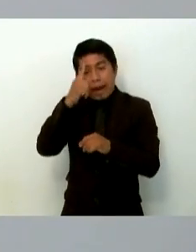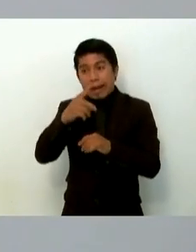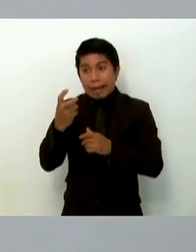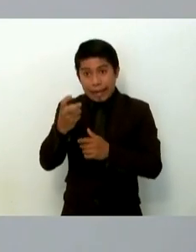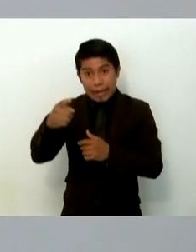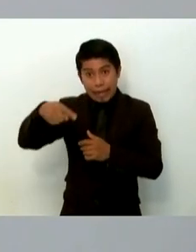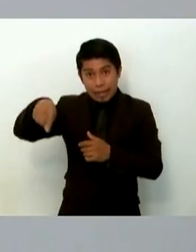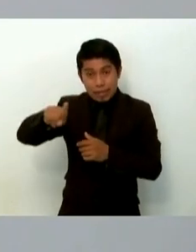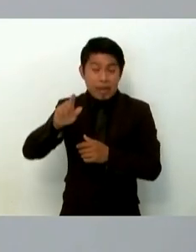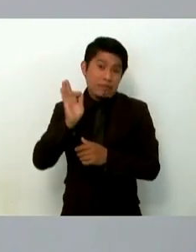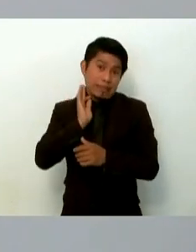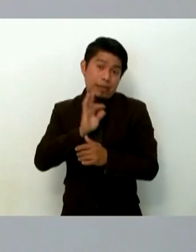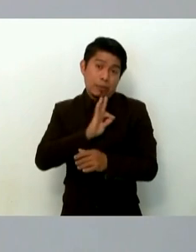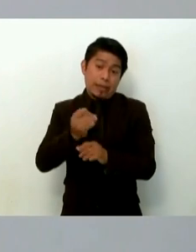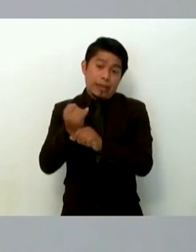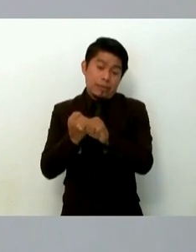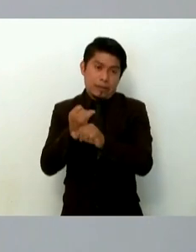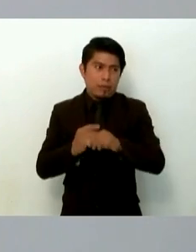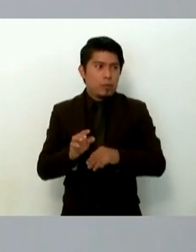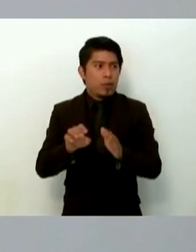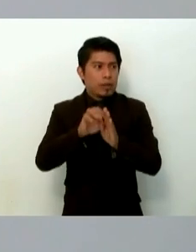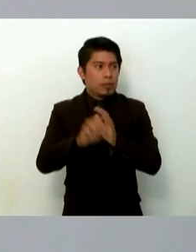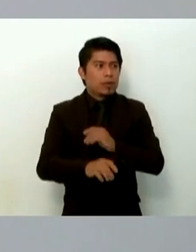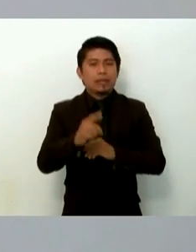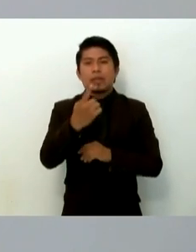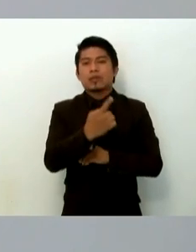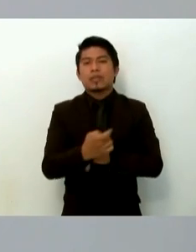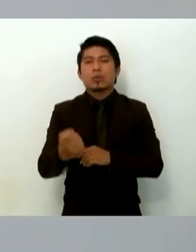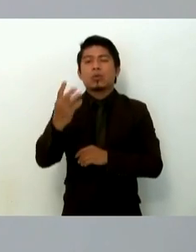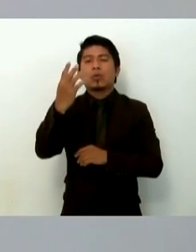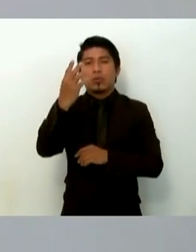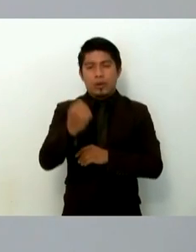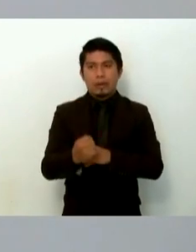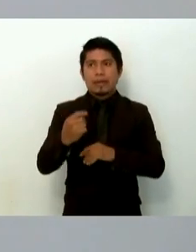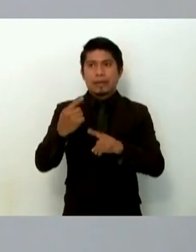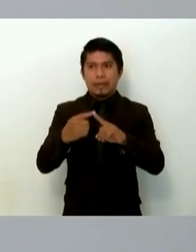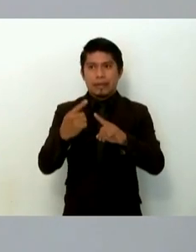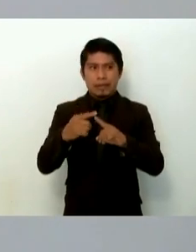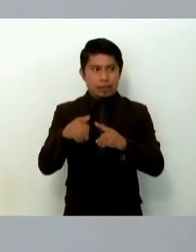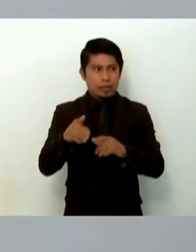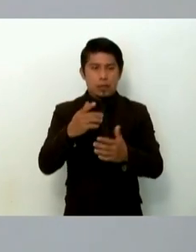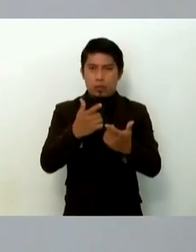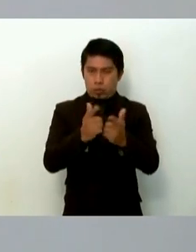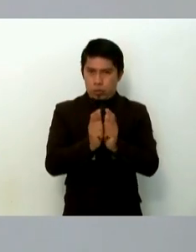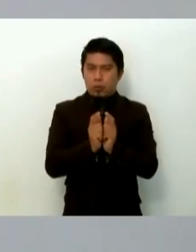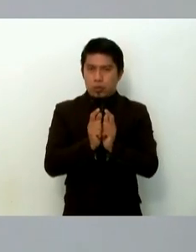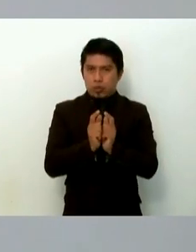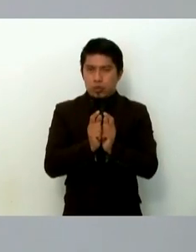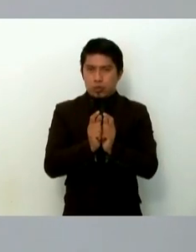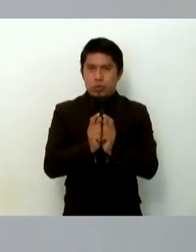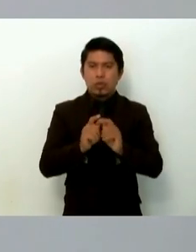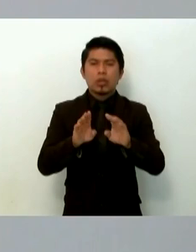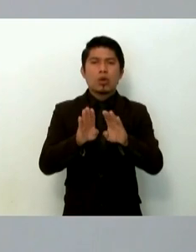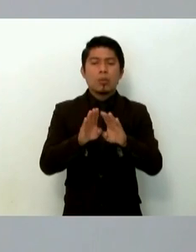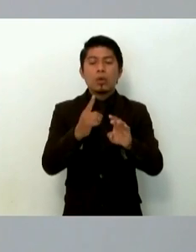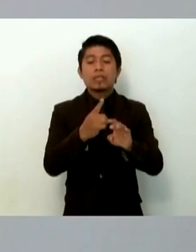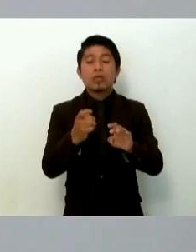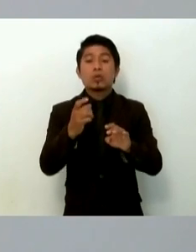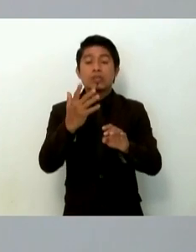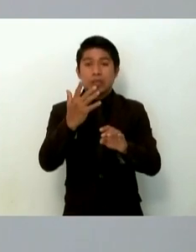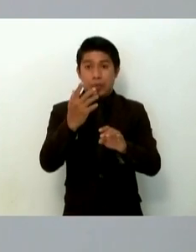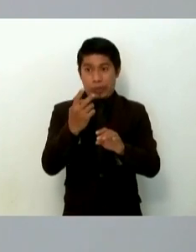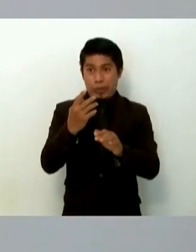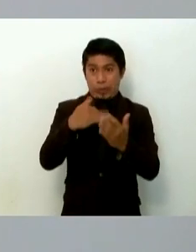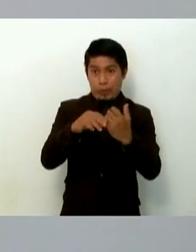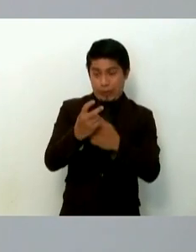podemos ver por ejemplo de los 109 actores de grupos delictivos como 105 de